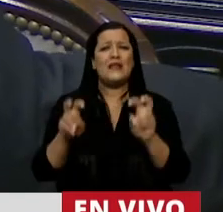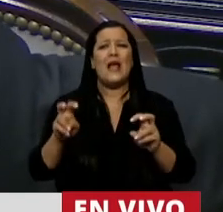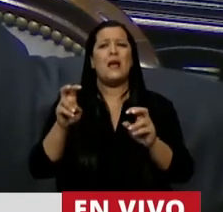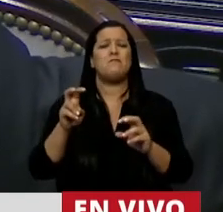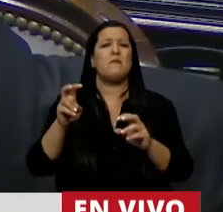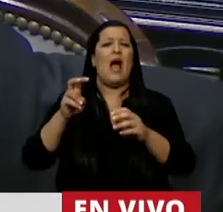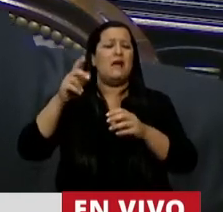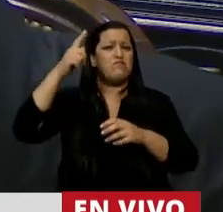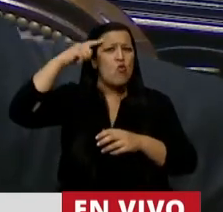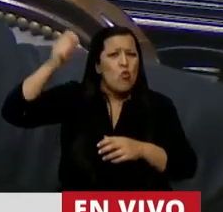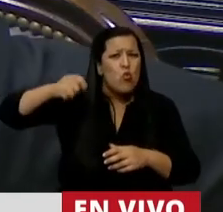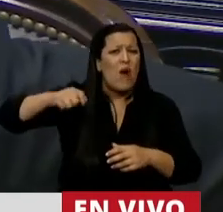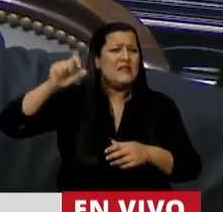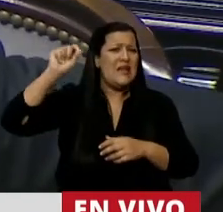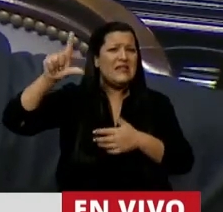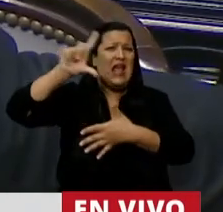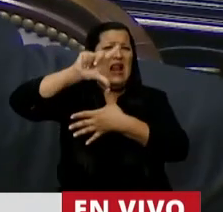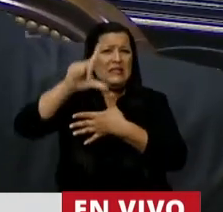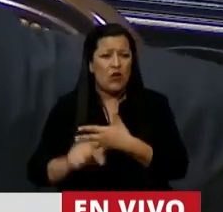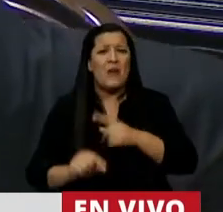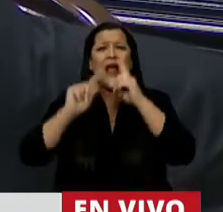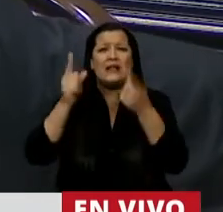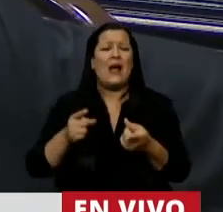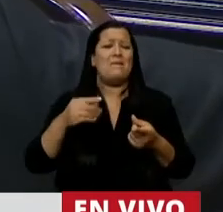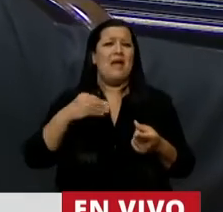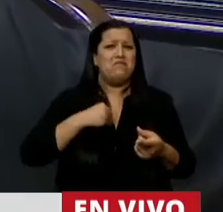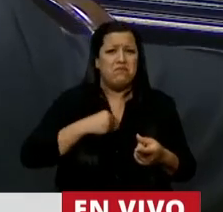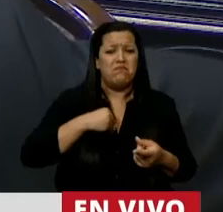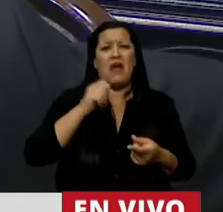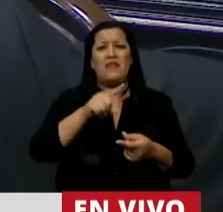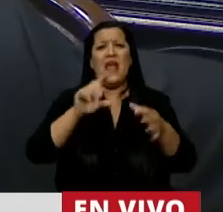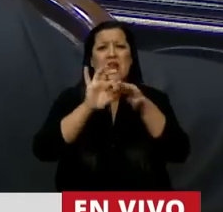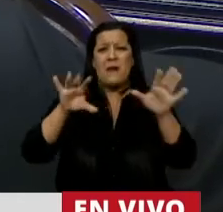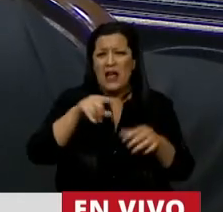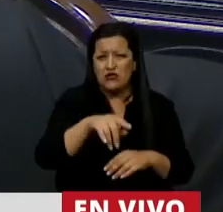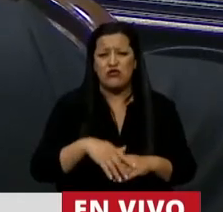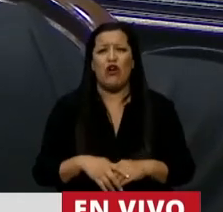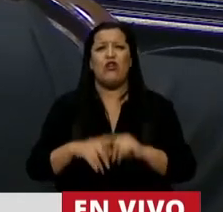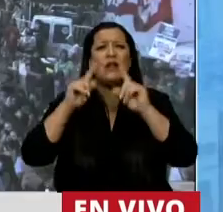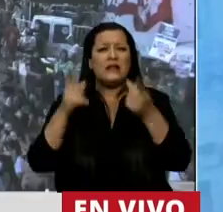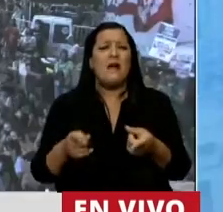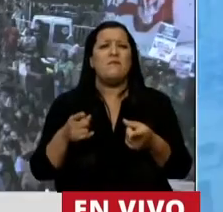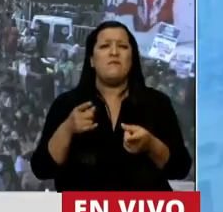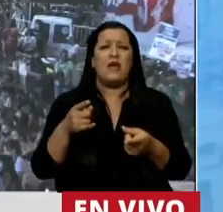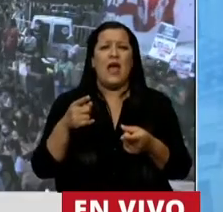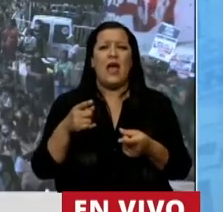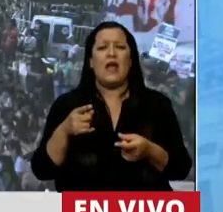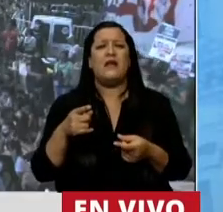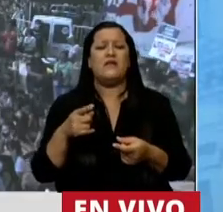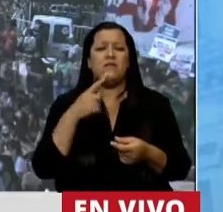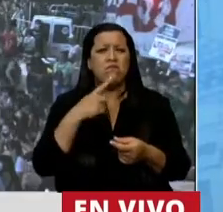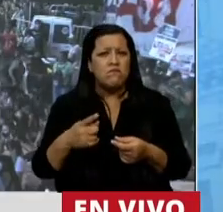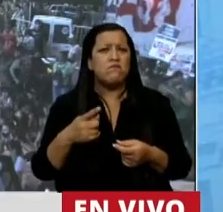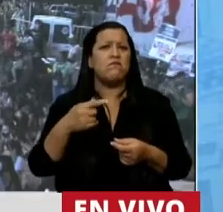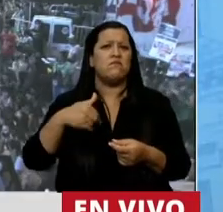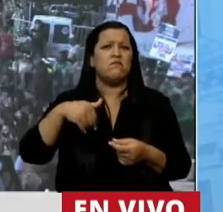latinoamericano, es una búsqueda que está en la teología de la liberación, es una búsqueda que está en el famoso con un oído en el pueblo